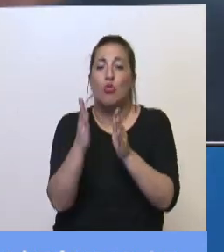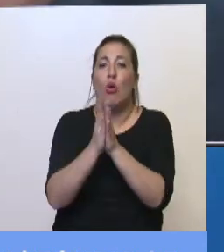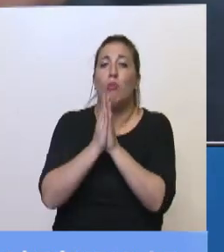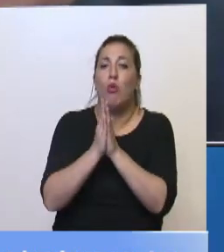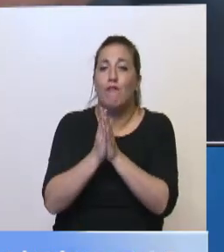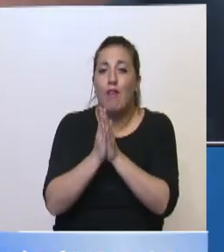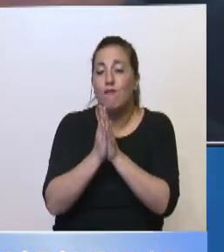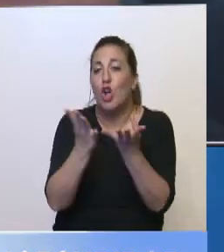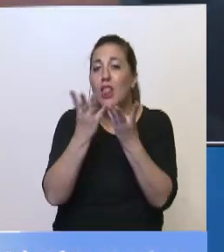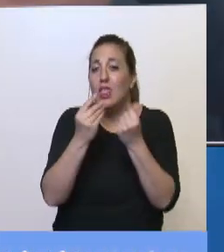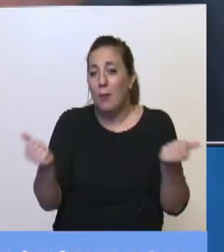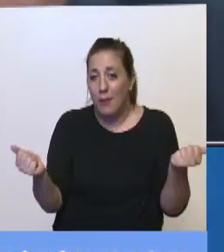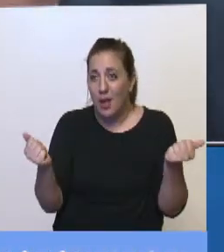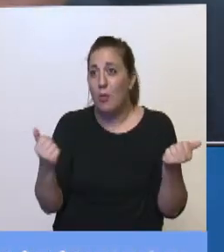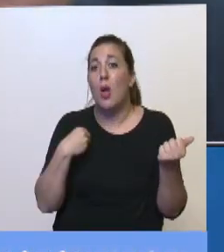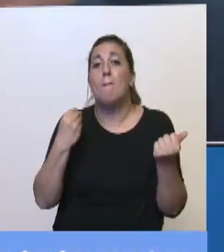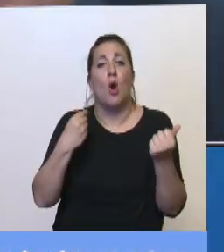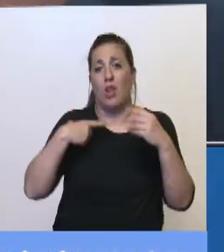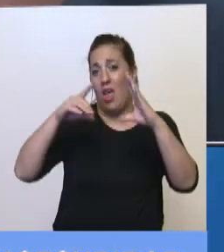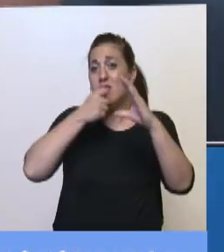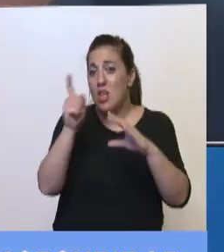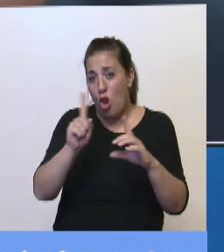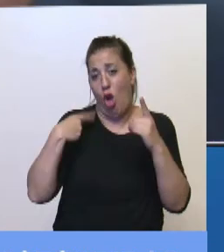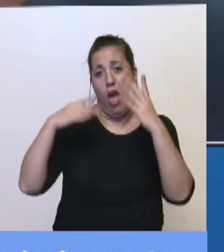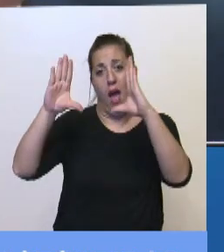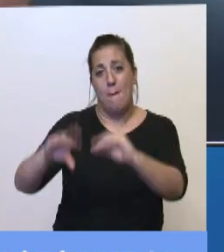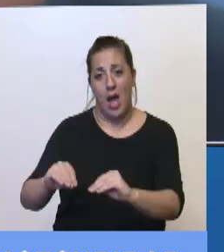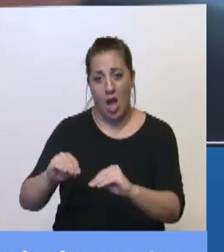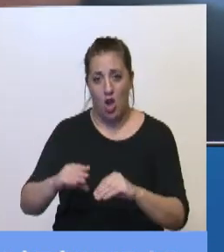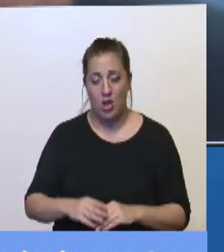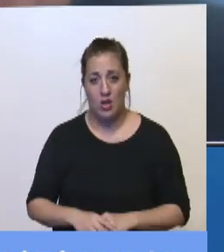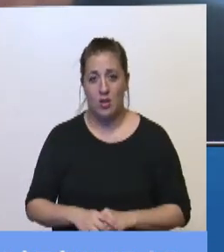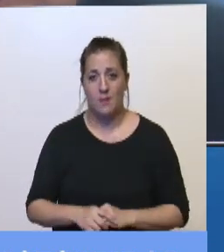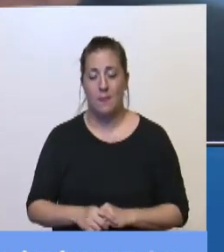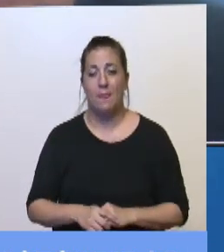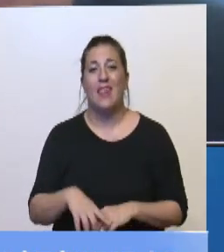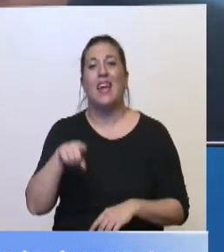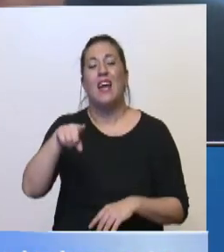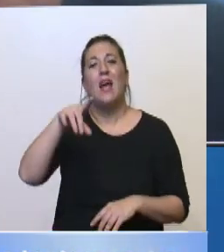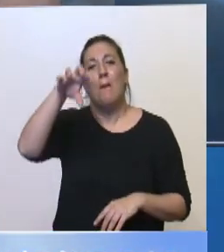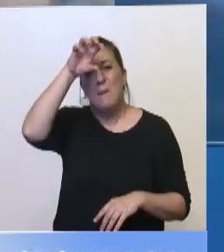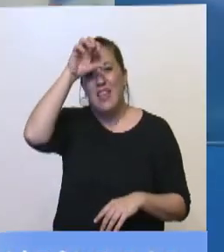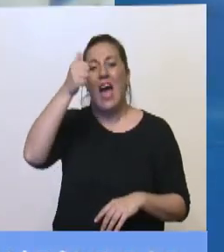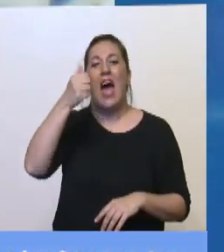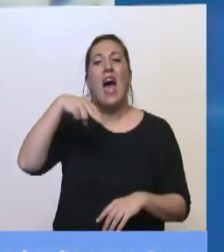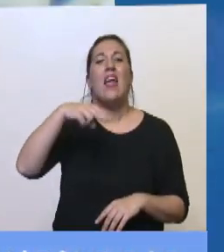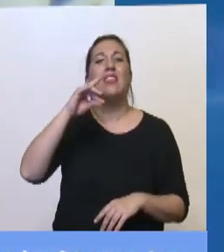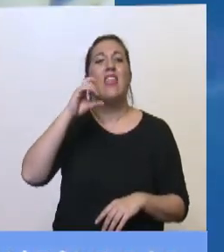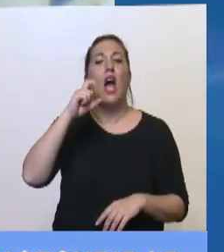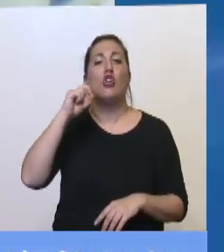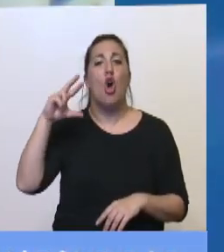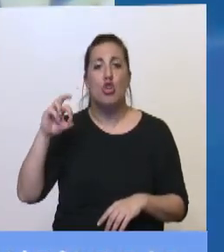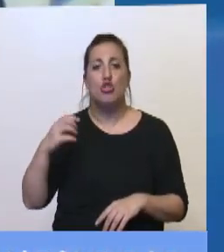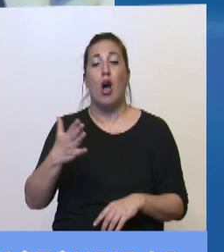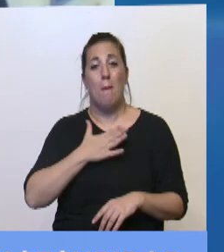por favor, redondé, porque le voy a cortar el audio, si no. Mi solidaridad con los mineros de Andacoyo y nombre